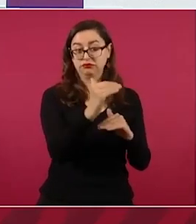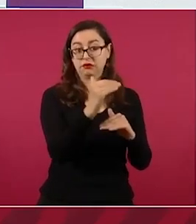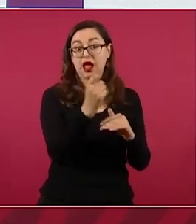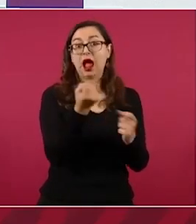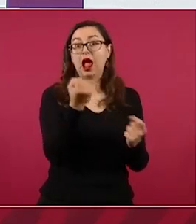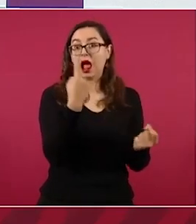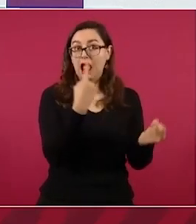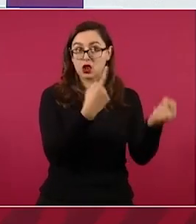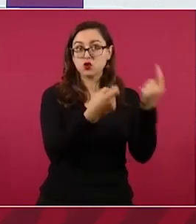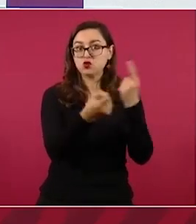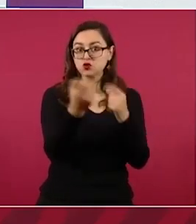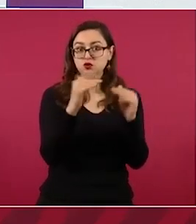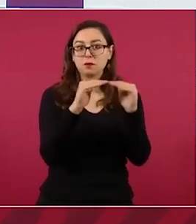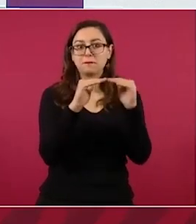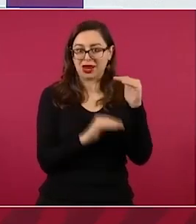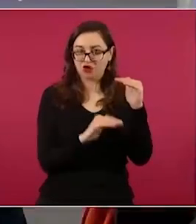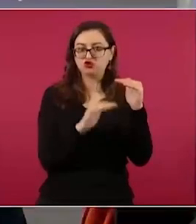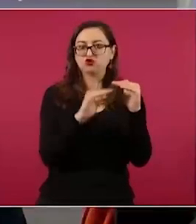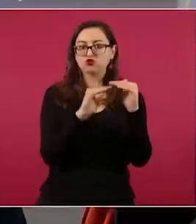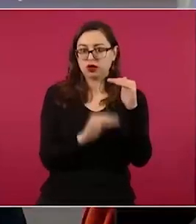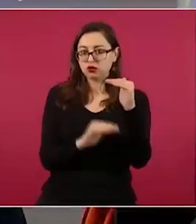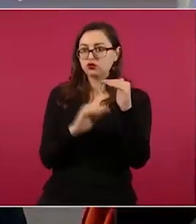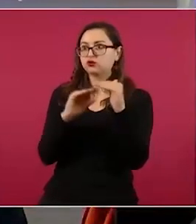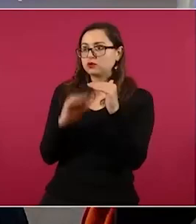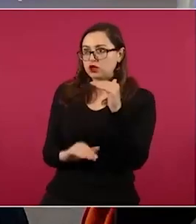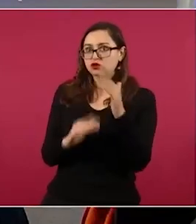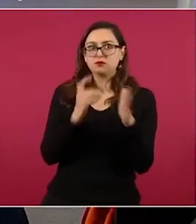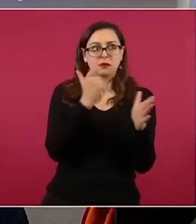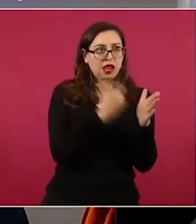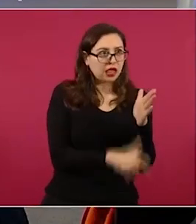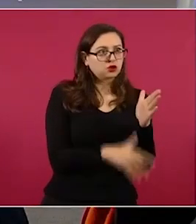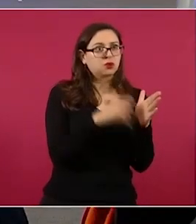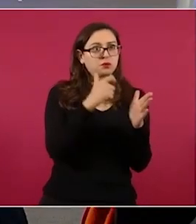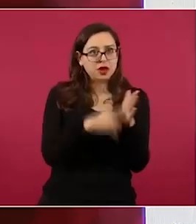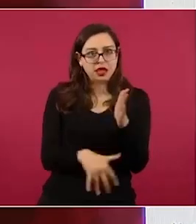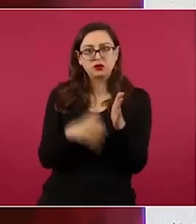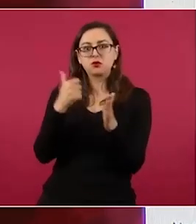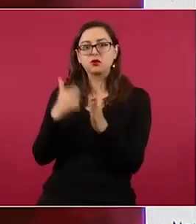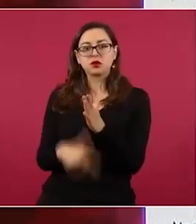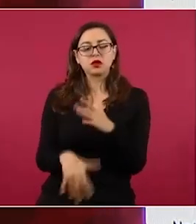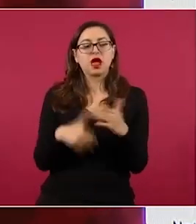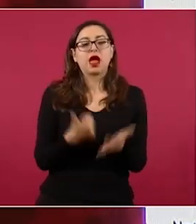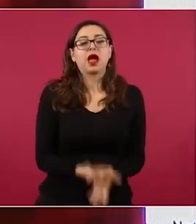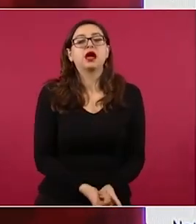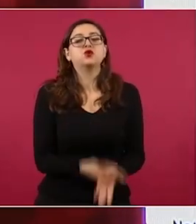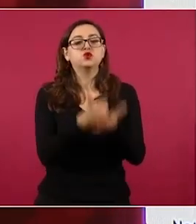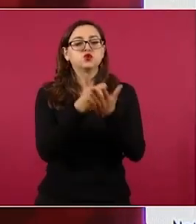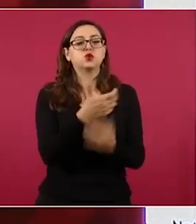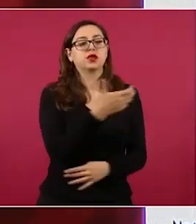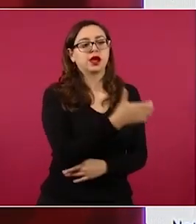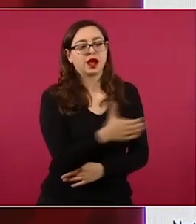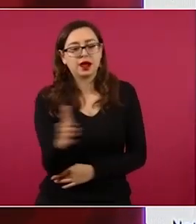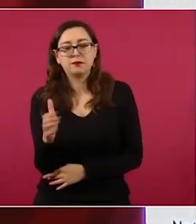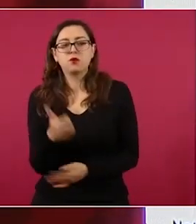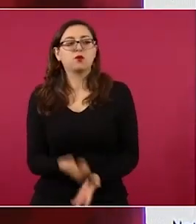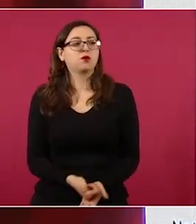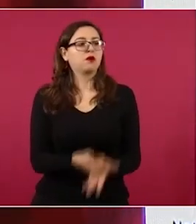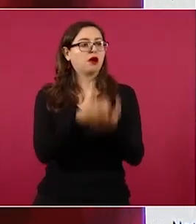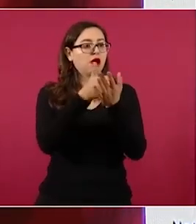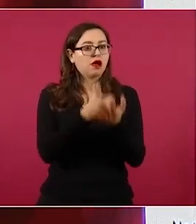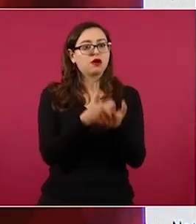productores, nos están ayudando distribuidores